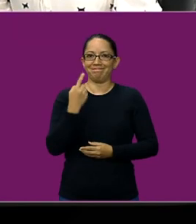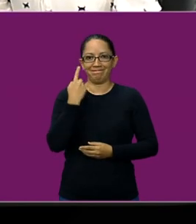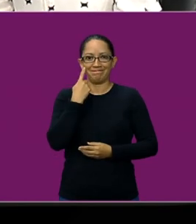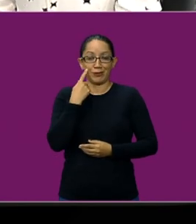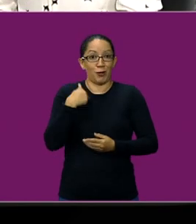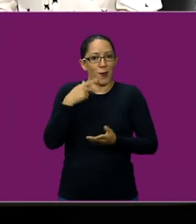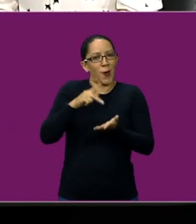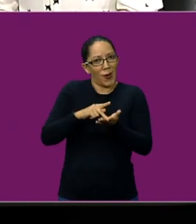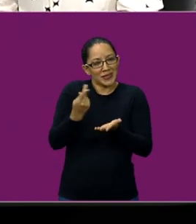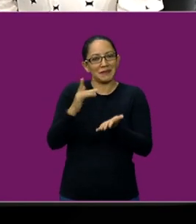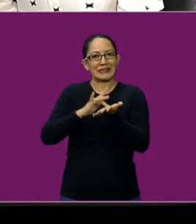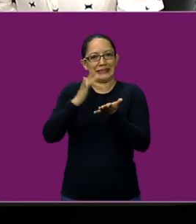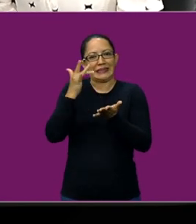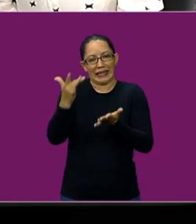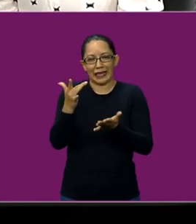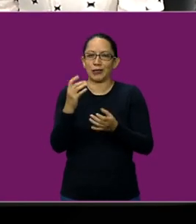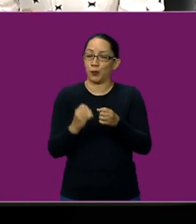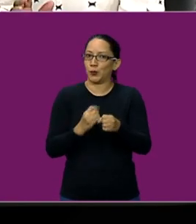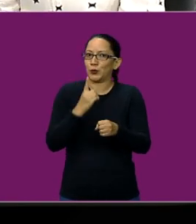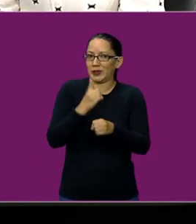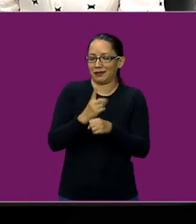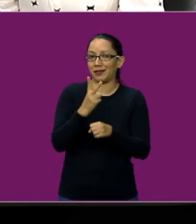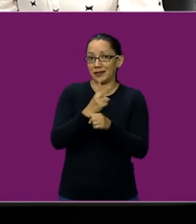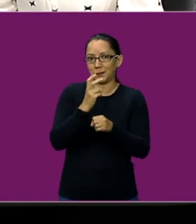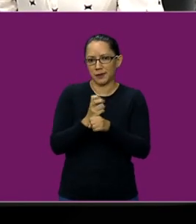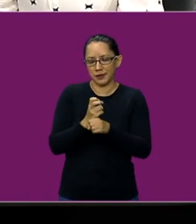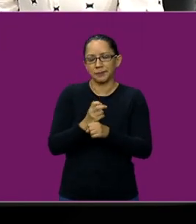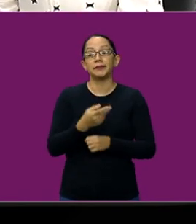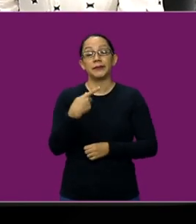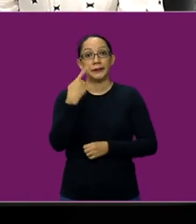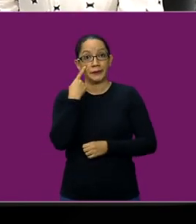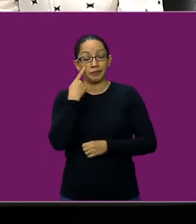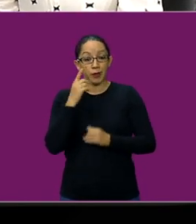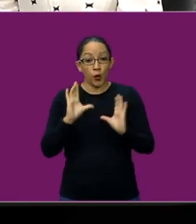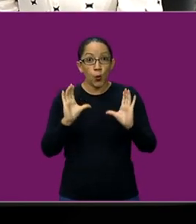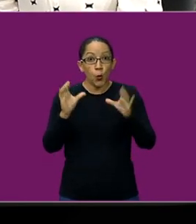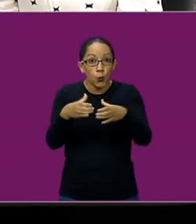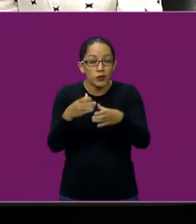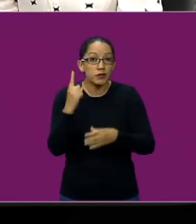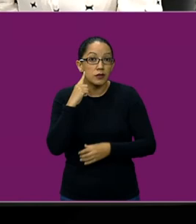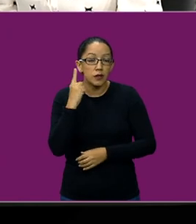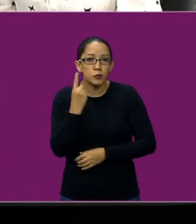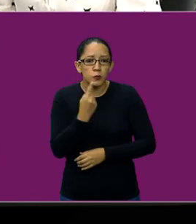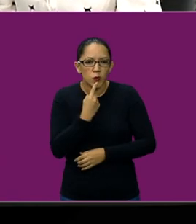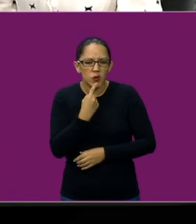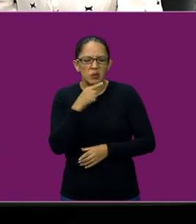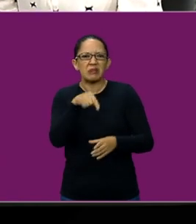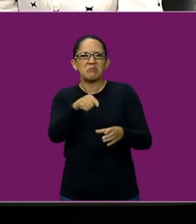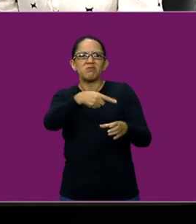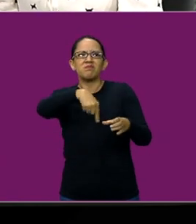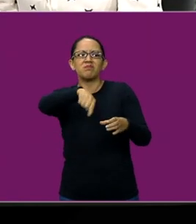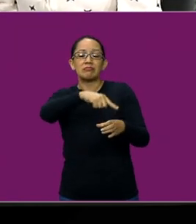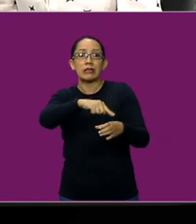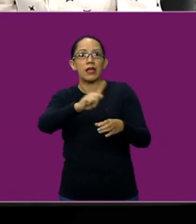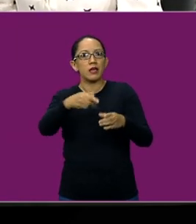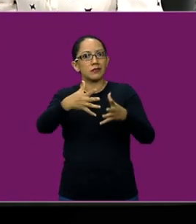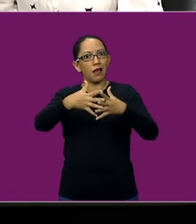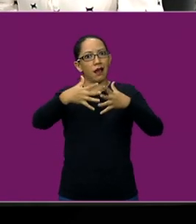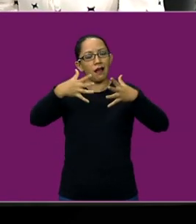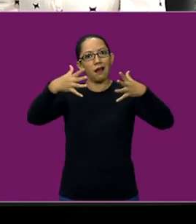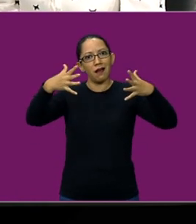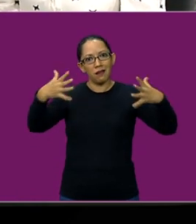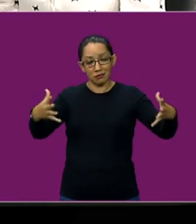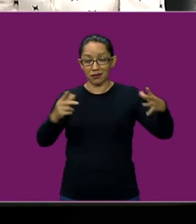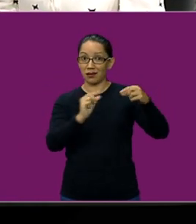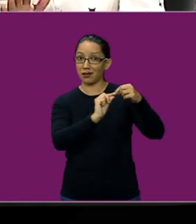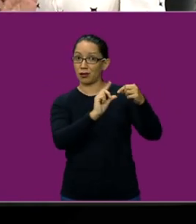oportunidad. Pues más que nada, mira, la comunidad de sordos es una comunidad muy grande en